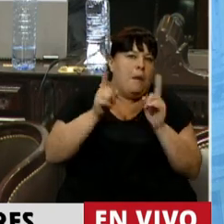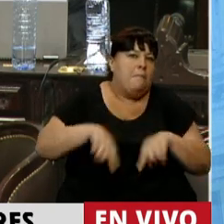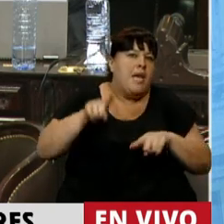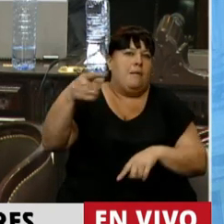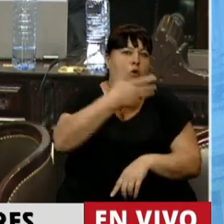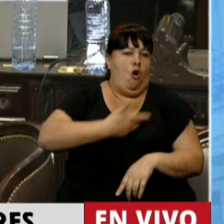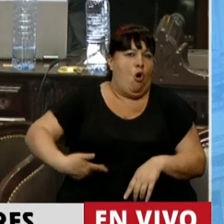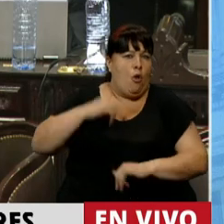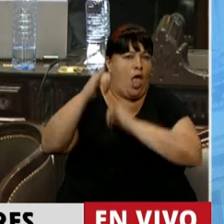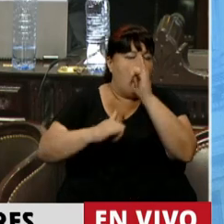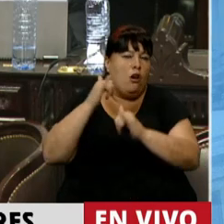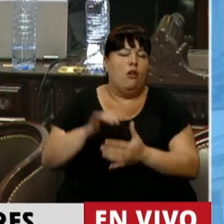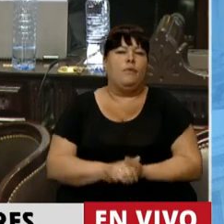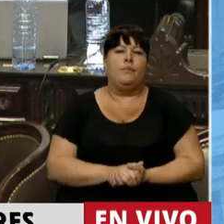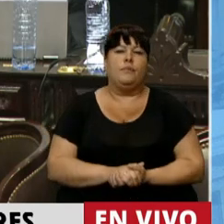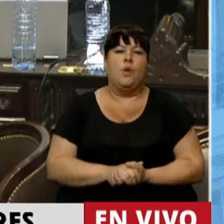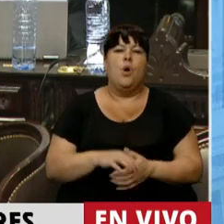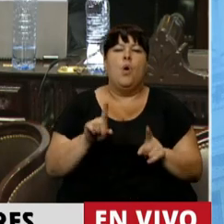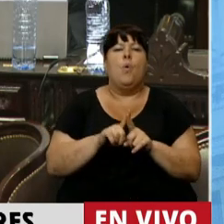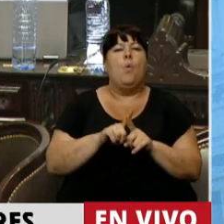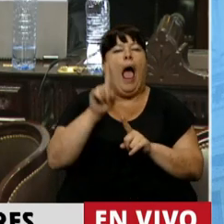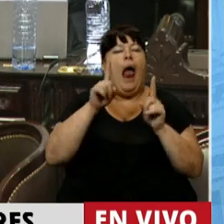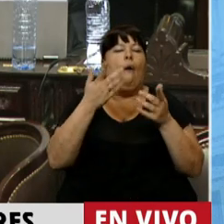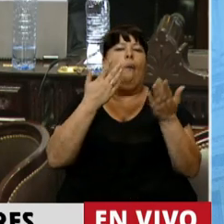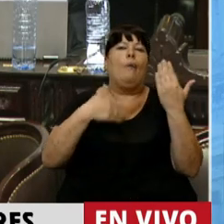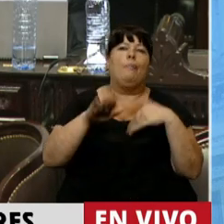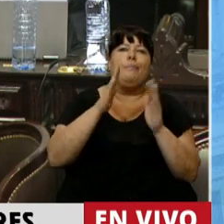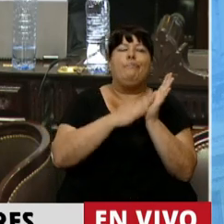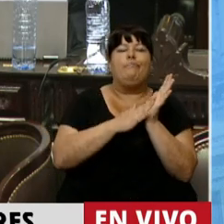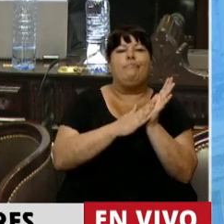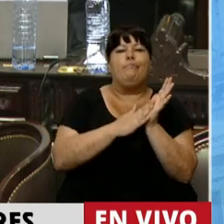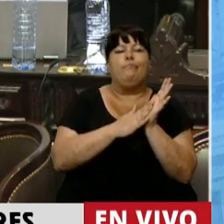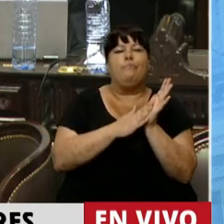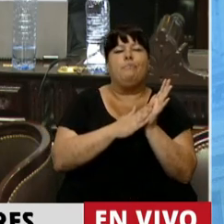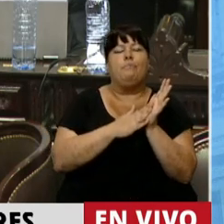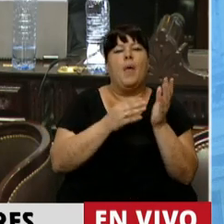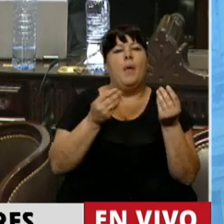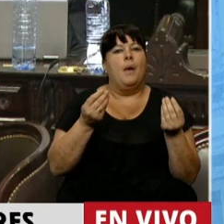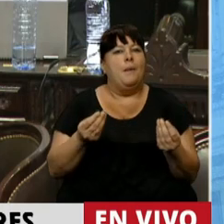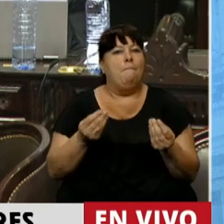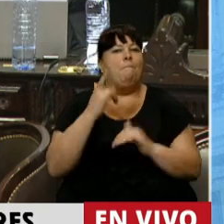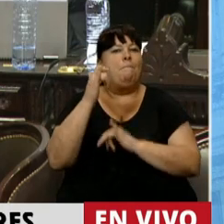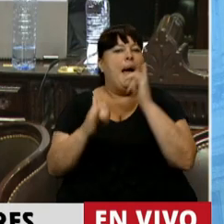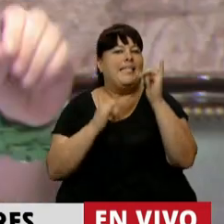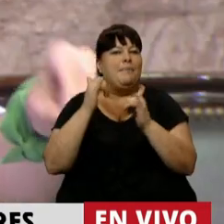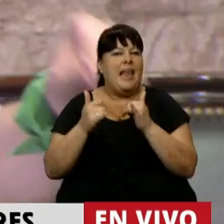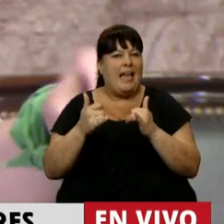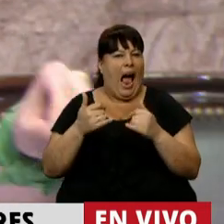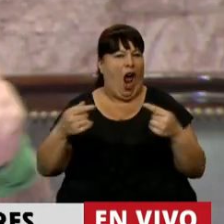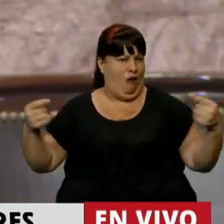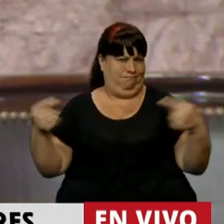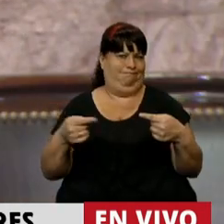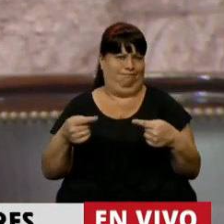oficialismo, se han esgrimido argumentos para explicar la férrea